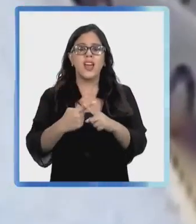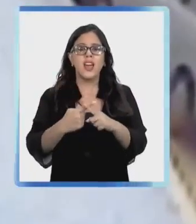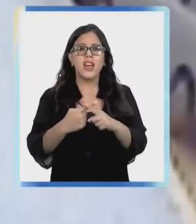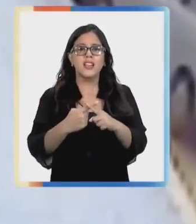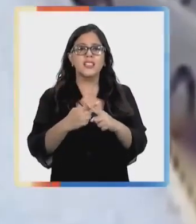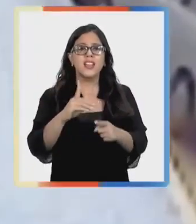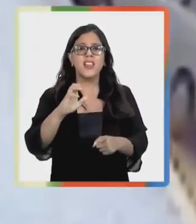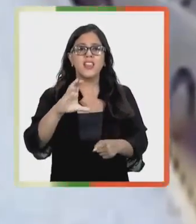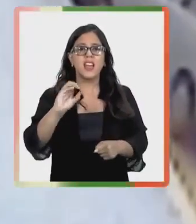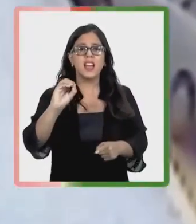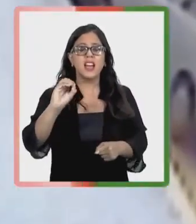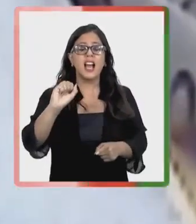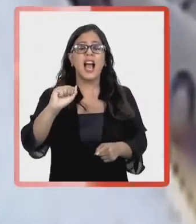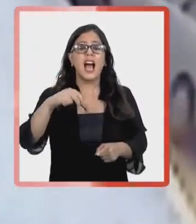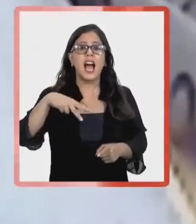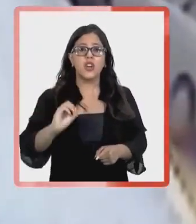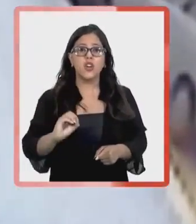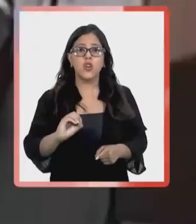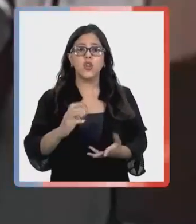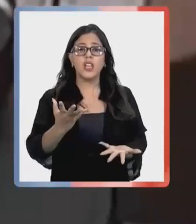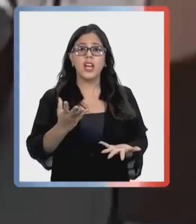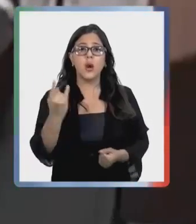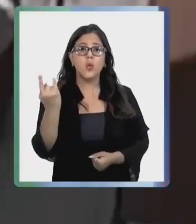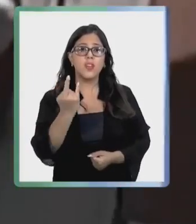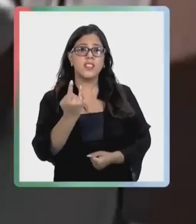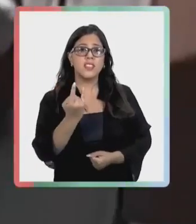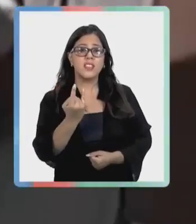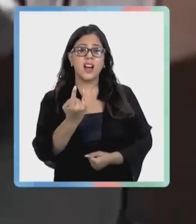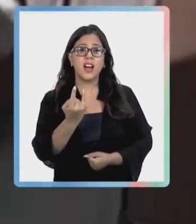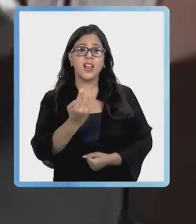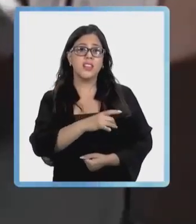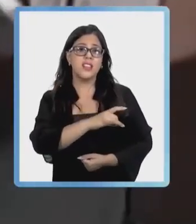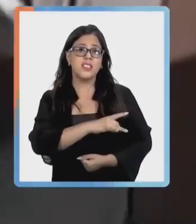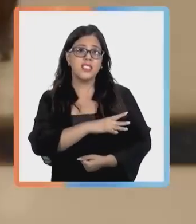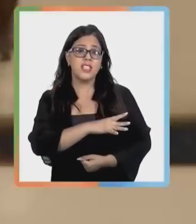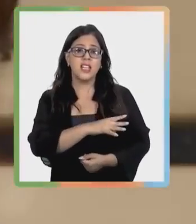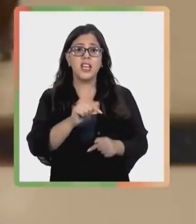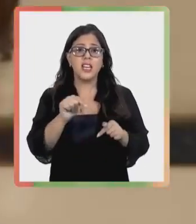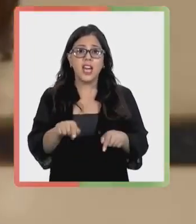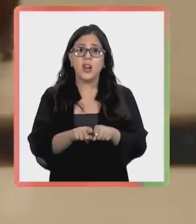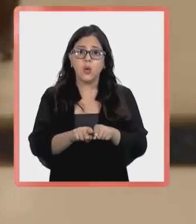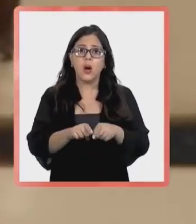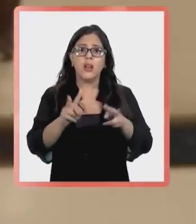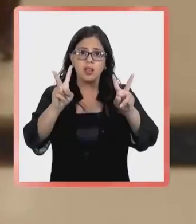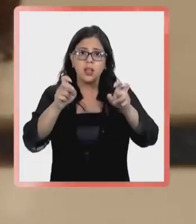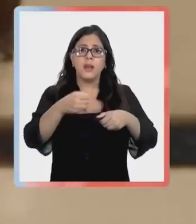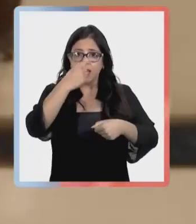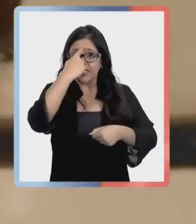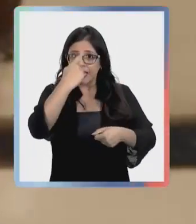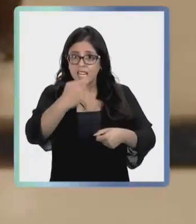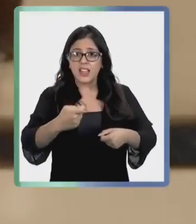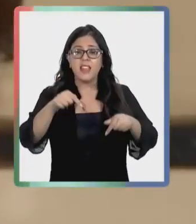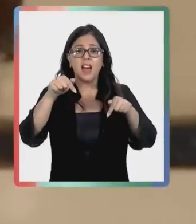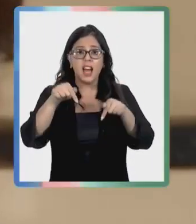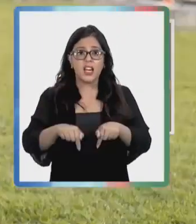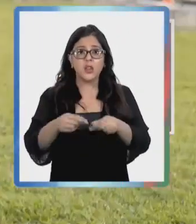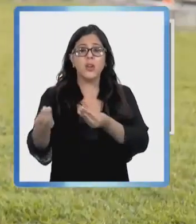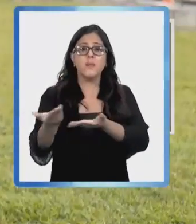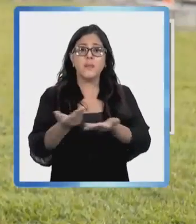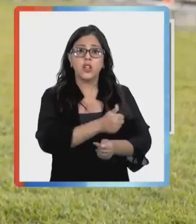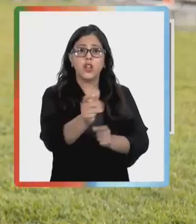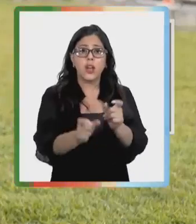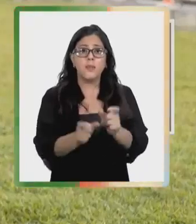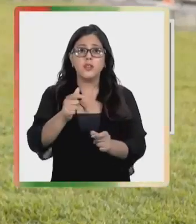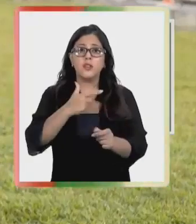decano de la Facultad de Derecho de la Universidad de Chile, Davor Harasich, de todos los juristas que se han acercado con seriedad al caso. Y por lo tanto invito a